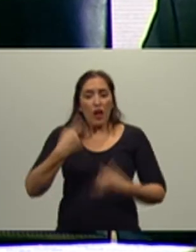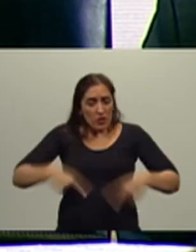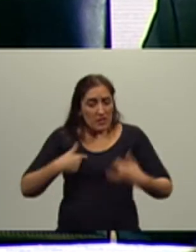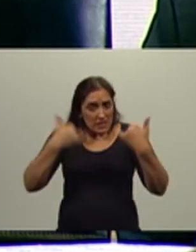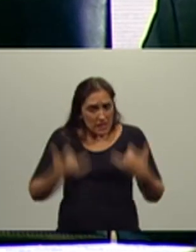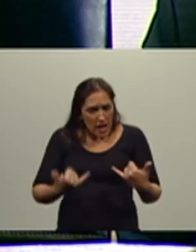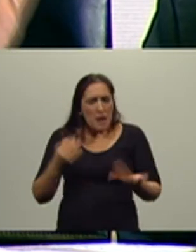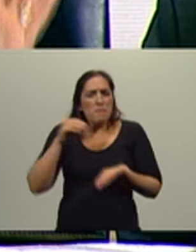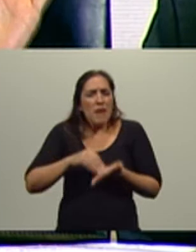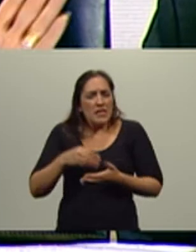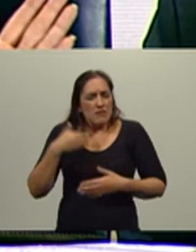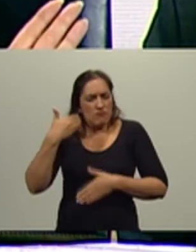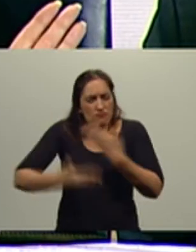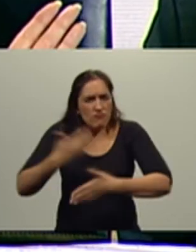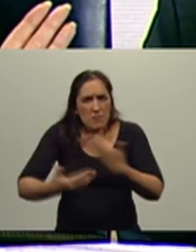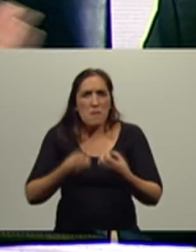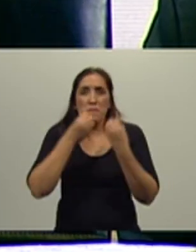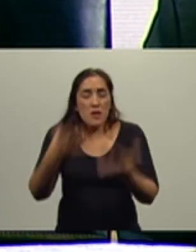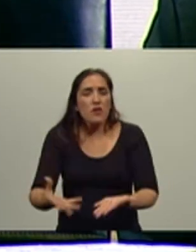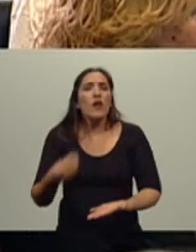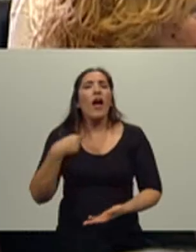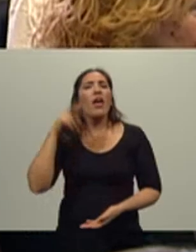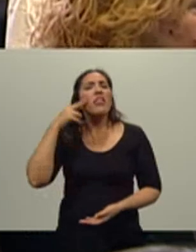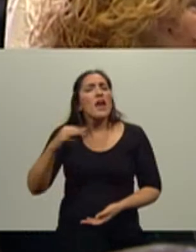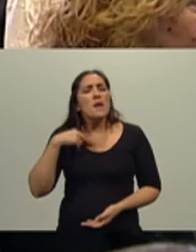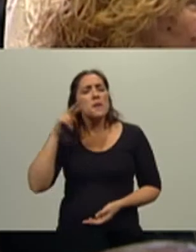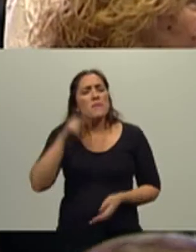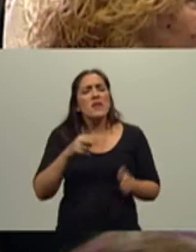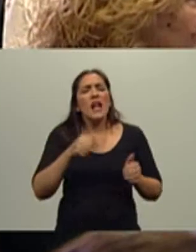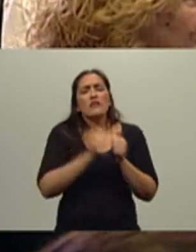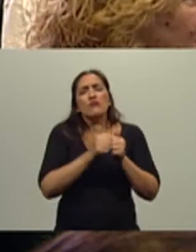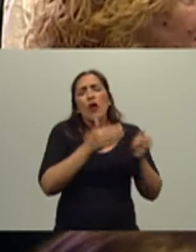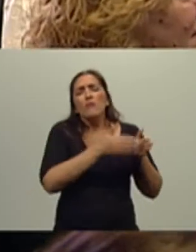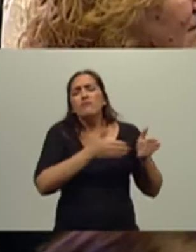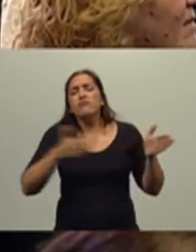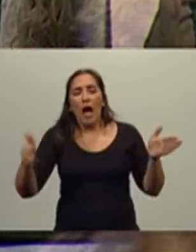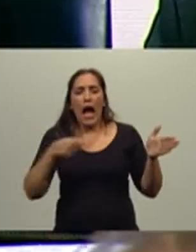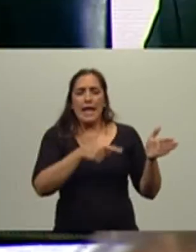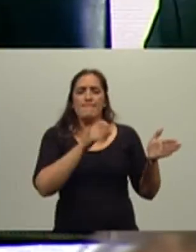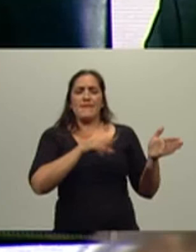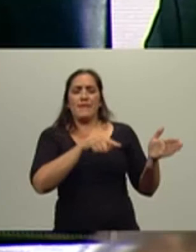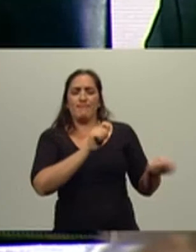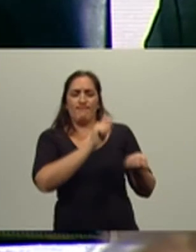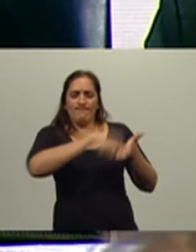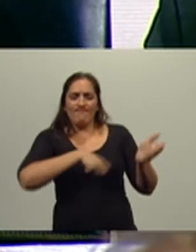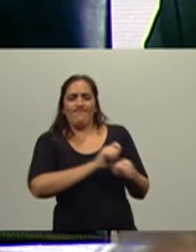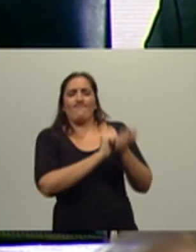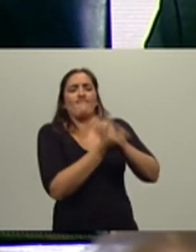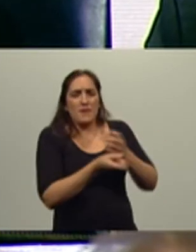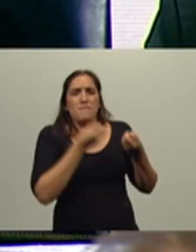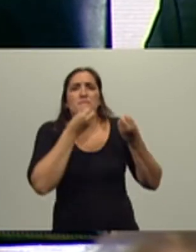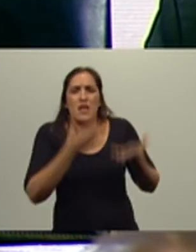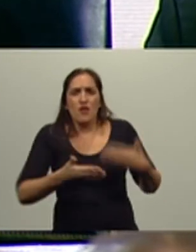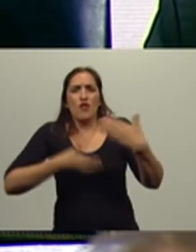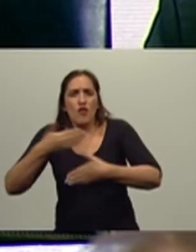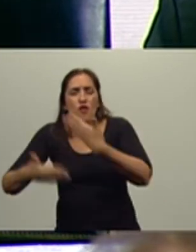hay que ir viendo esta historia, viendo qué es lo que hay que corregir, pero qué es con lo que hay que seguir para poder